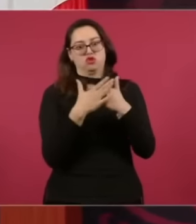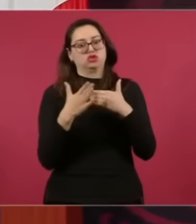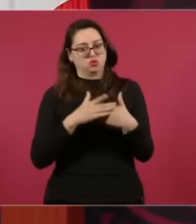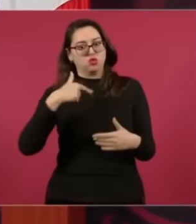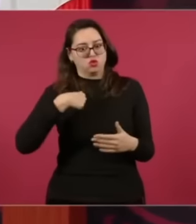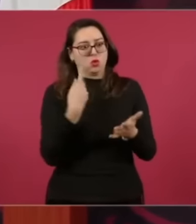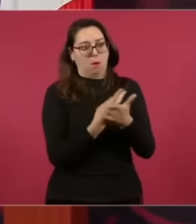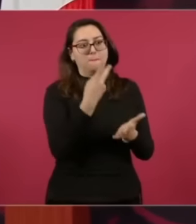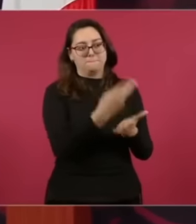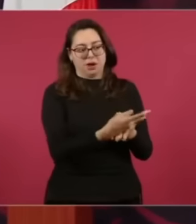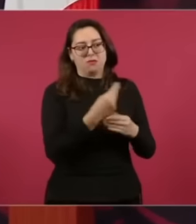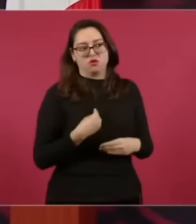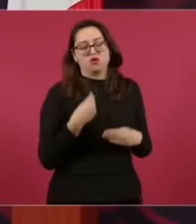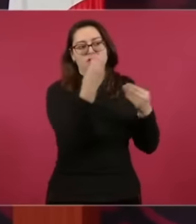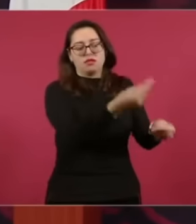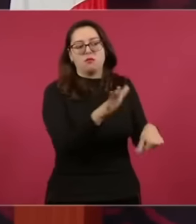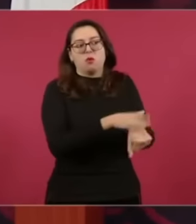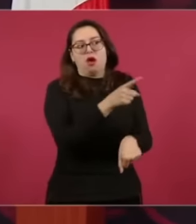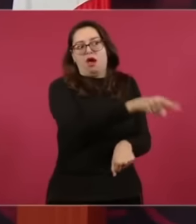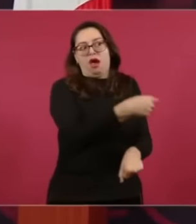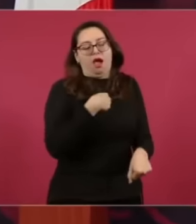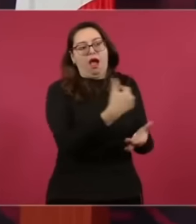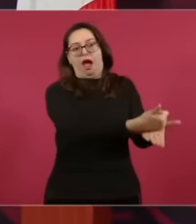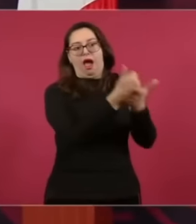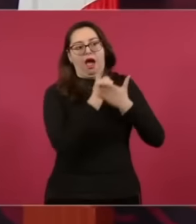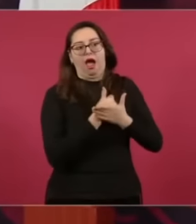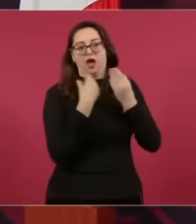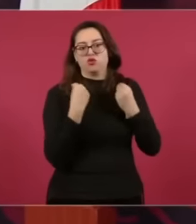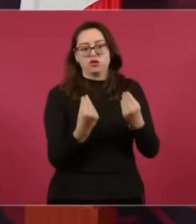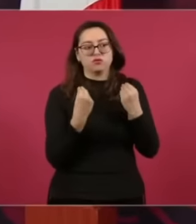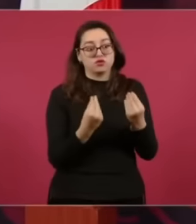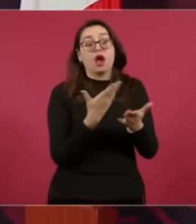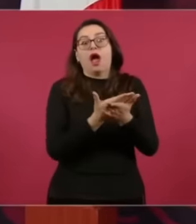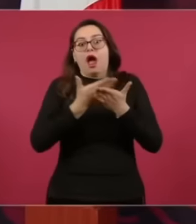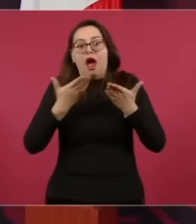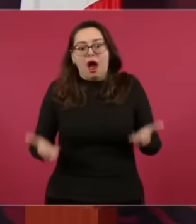Su Servicio A La Democracia Extraordinario